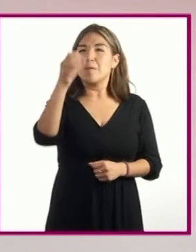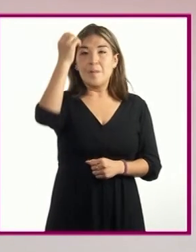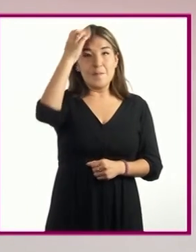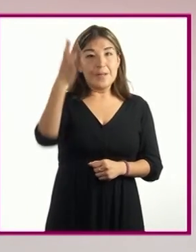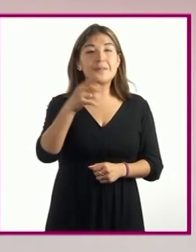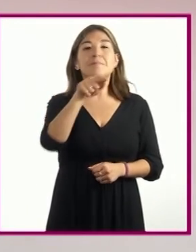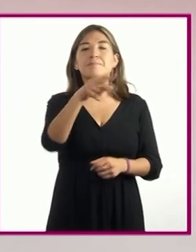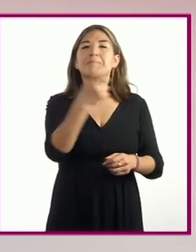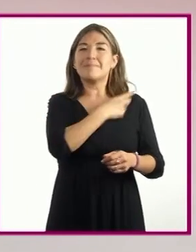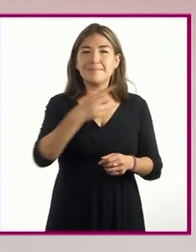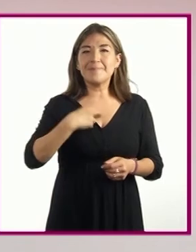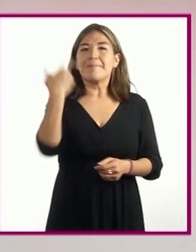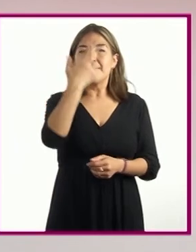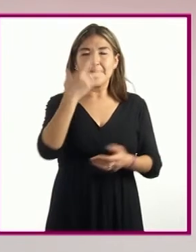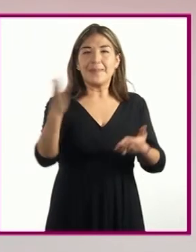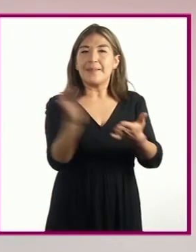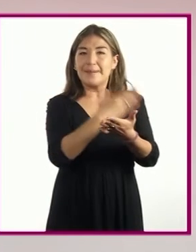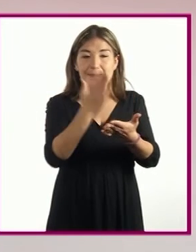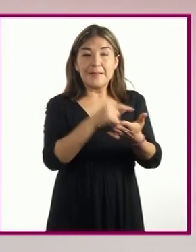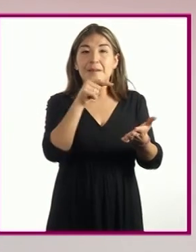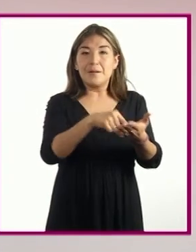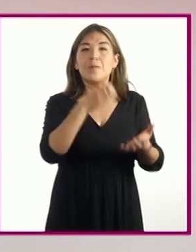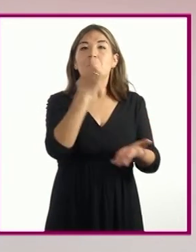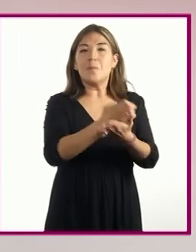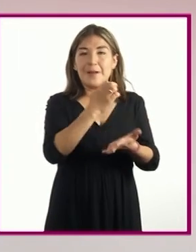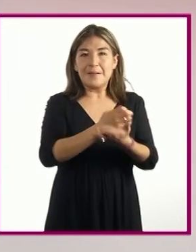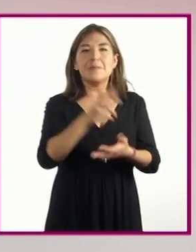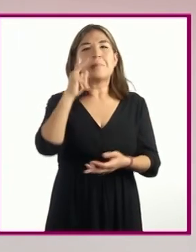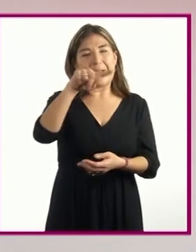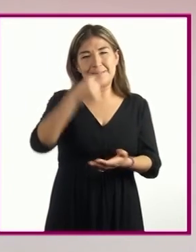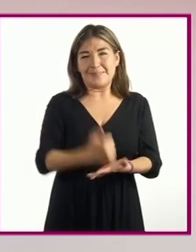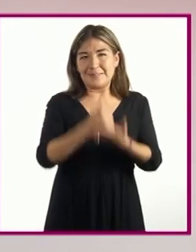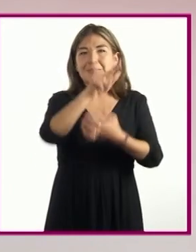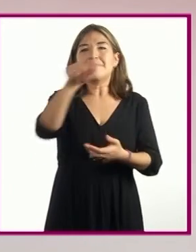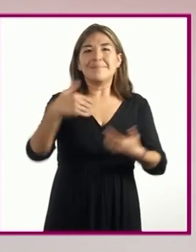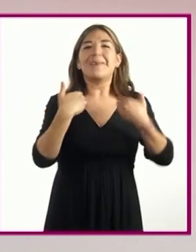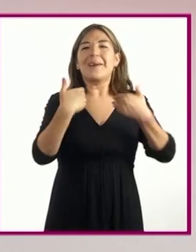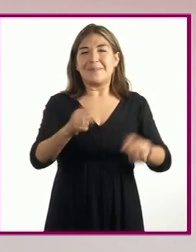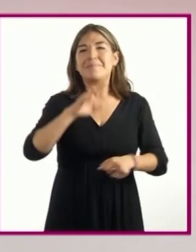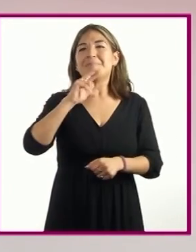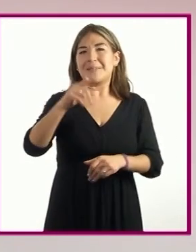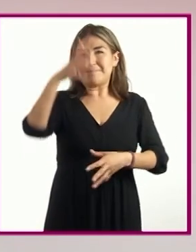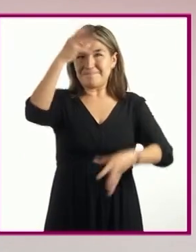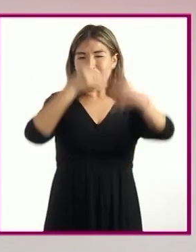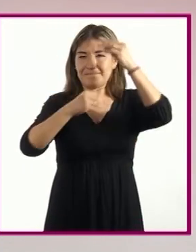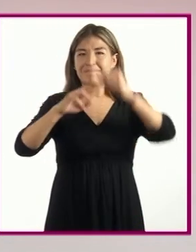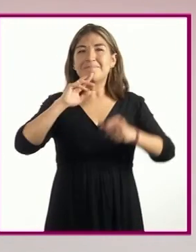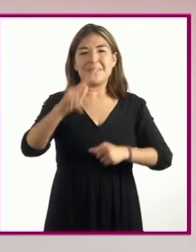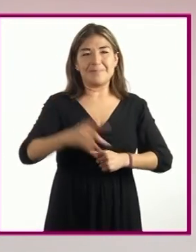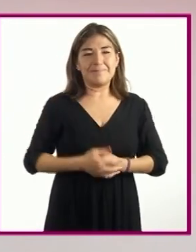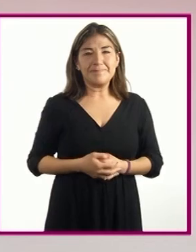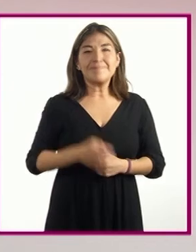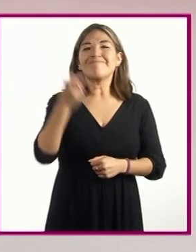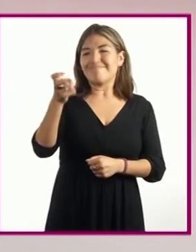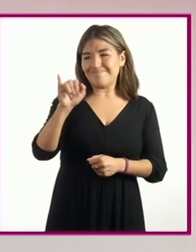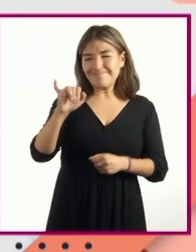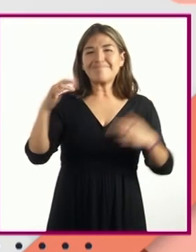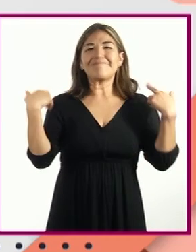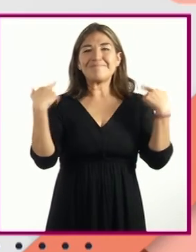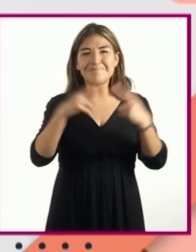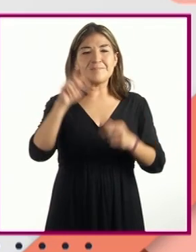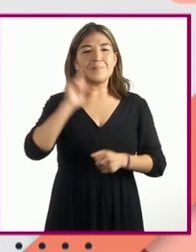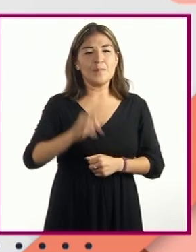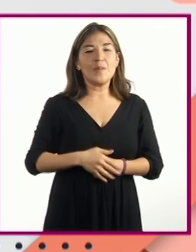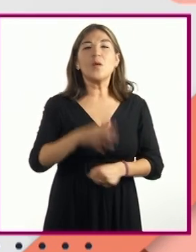repasar sus apuntes sobre la sesión puede ayudarles a afinar mejor sus conocimientos así es profesora